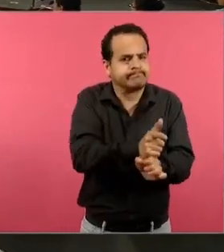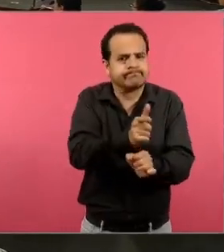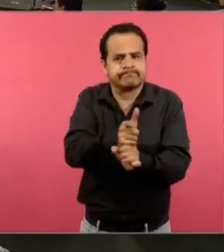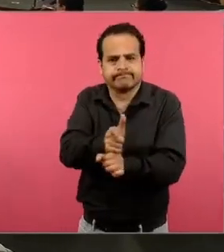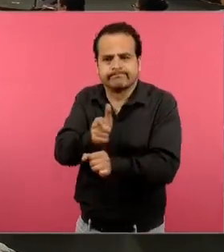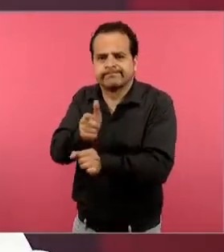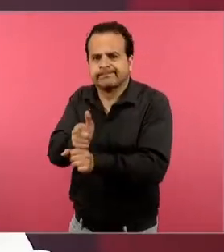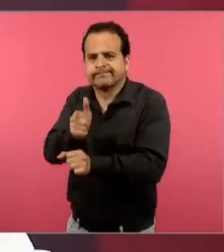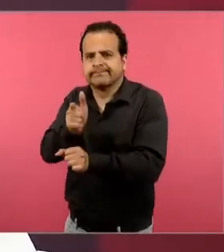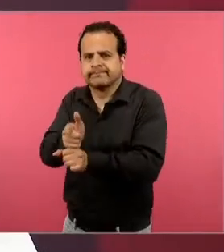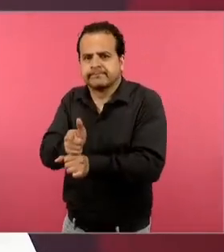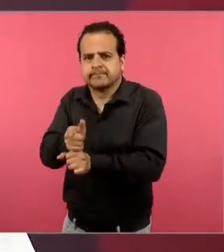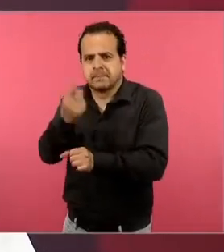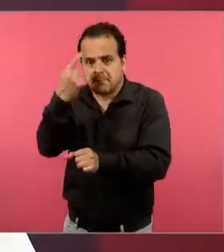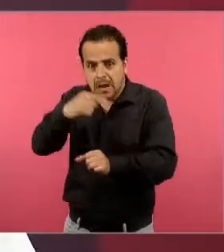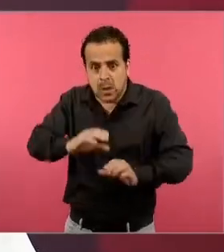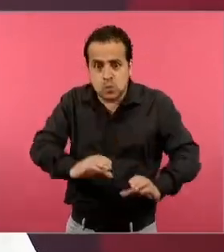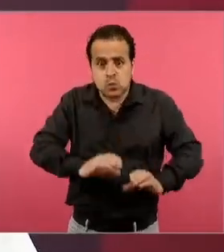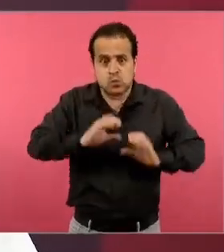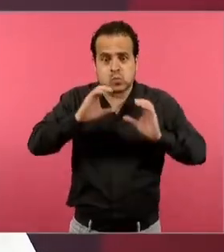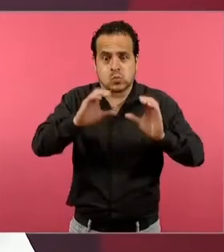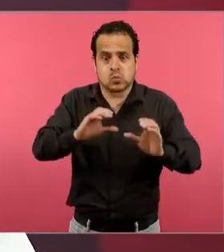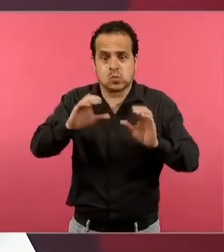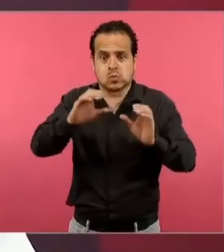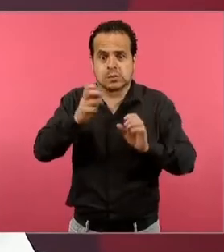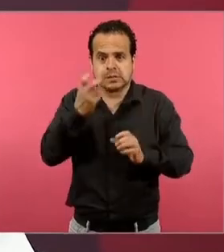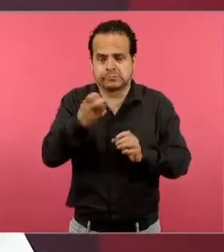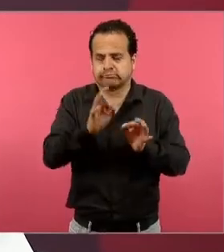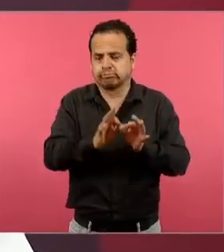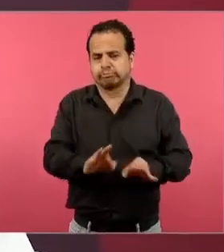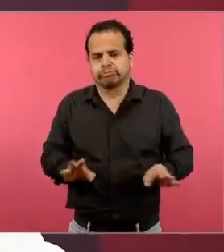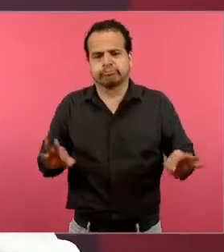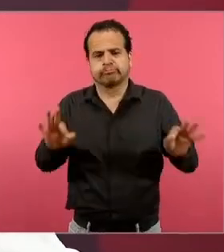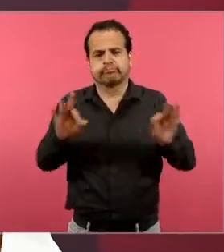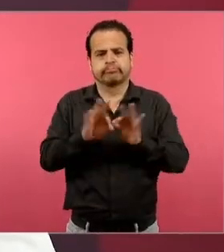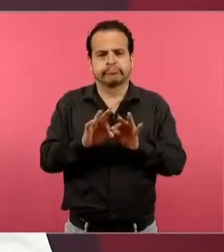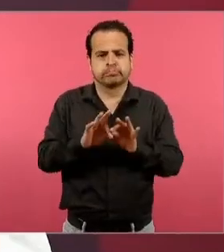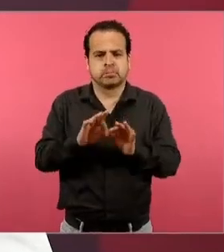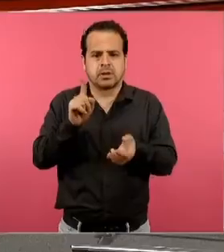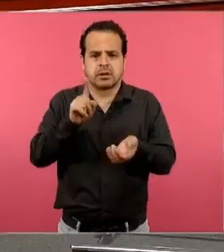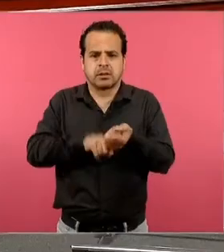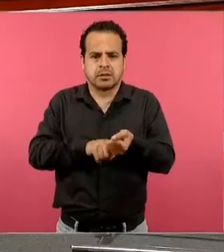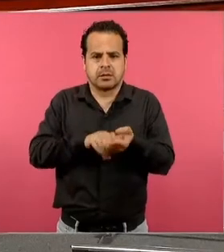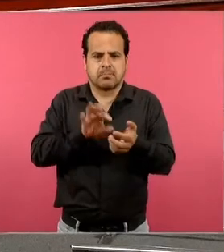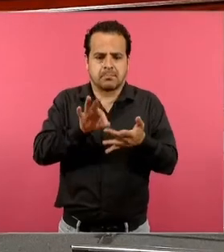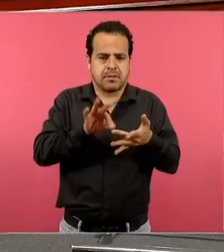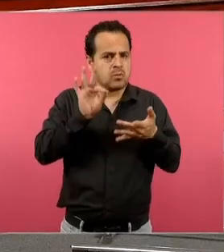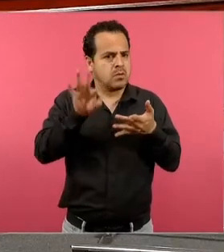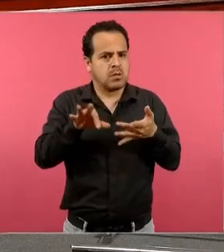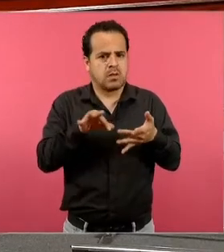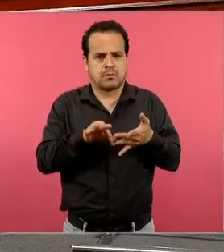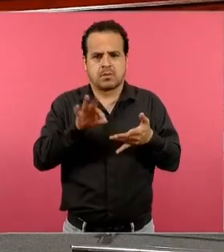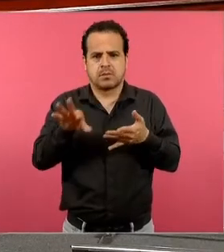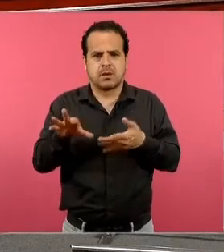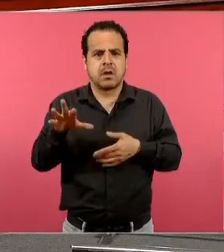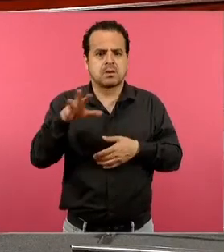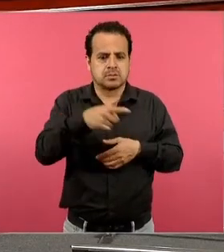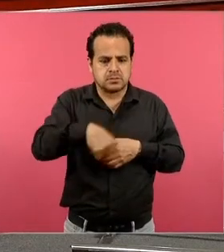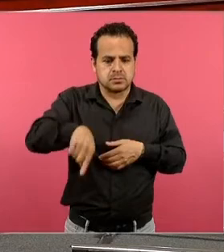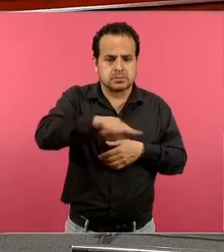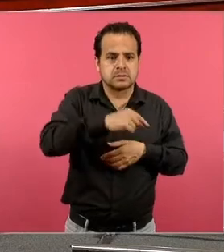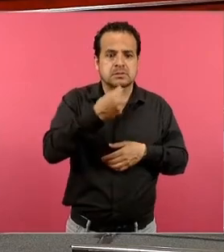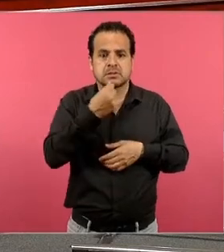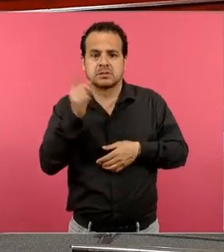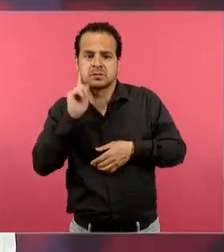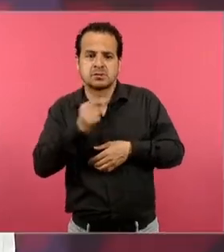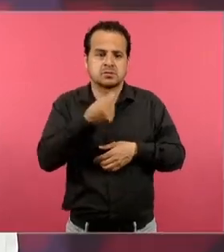autocuidado. Esa es una de las líneas fundamentales nosotros. Cada uno de las niñas, cada uno de los niños tiene que